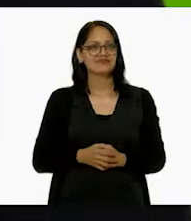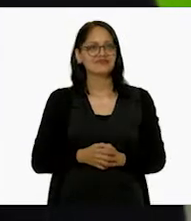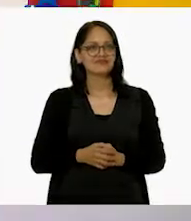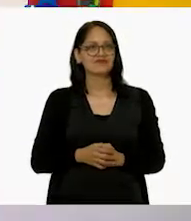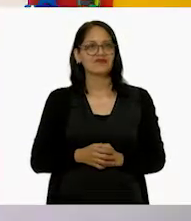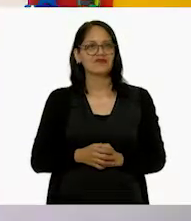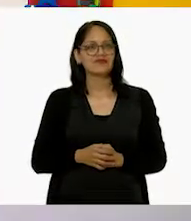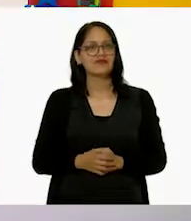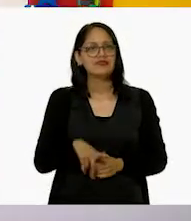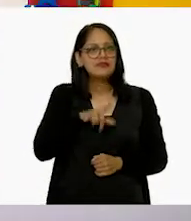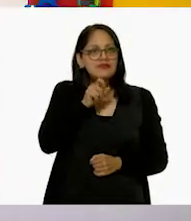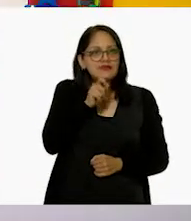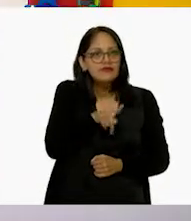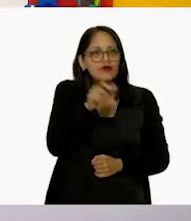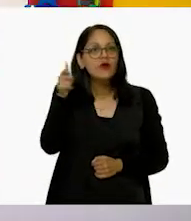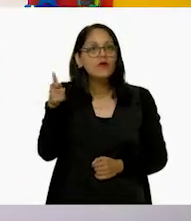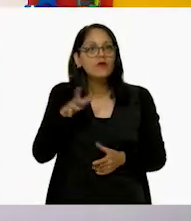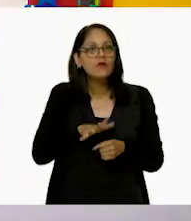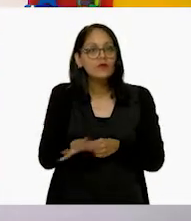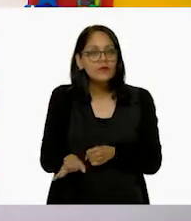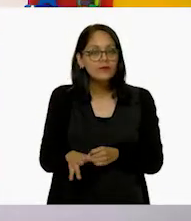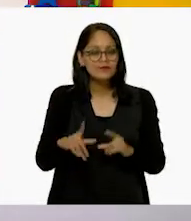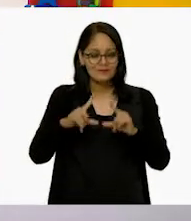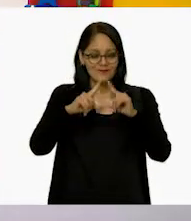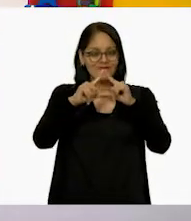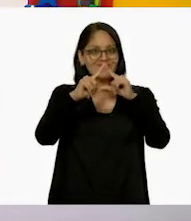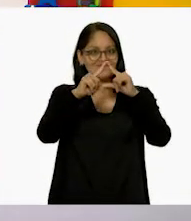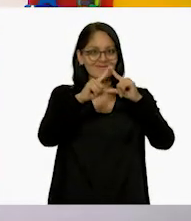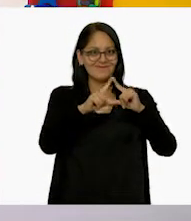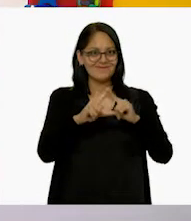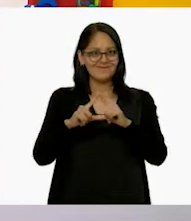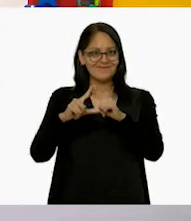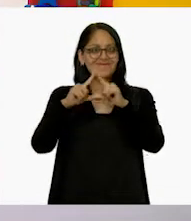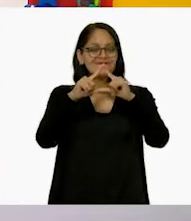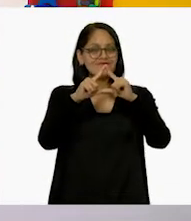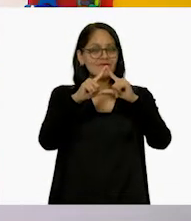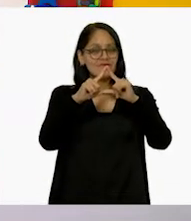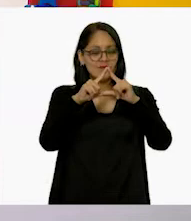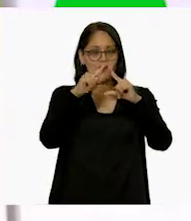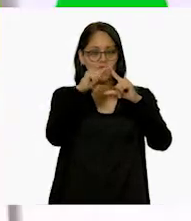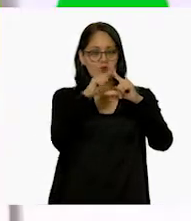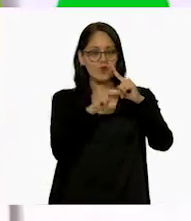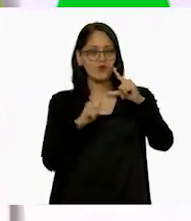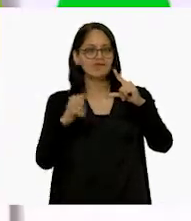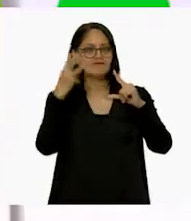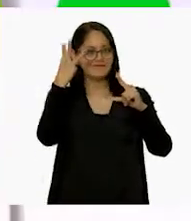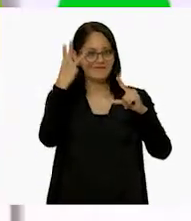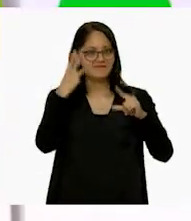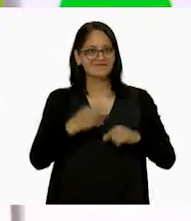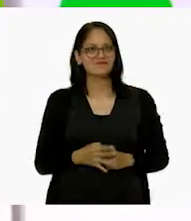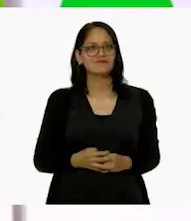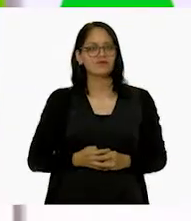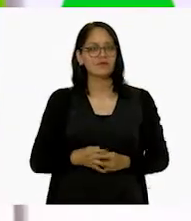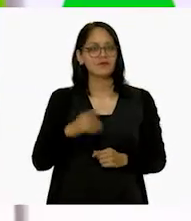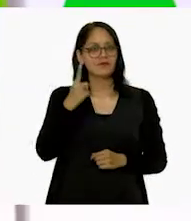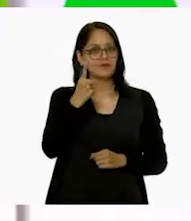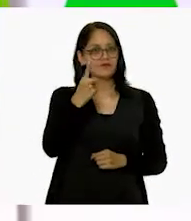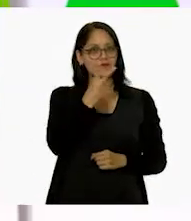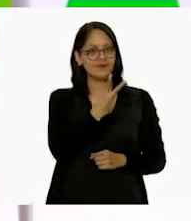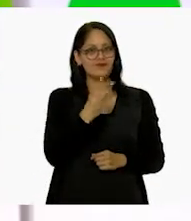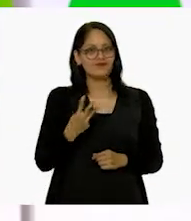También estaba el triángulo de tres lados. Uno,